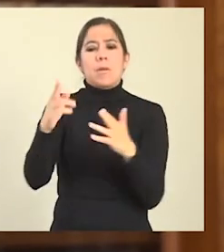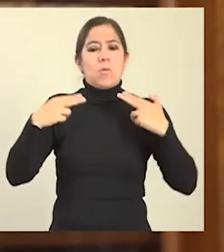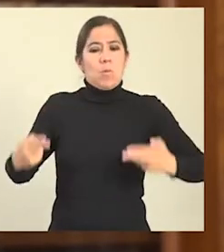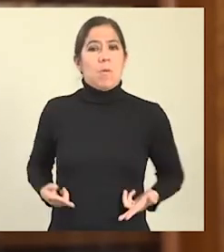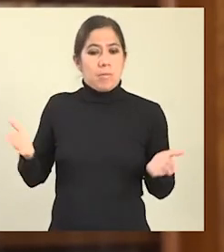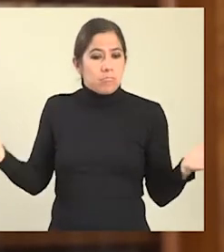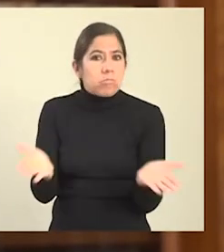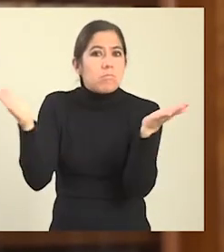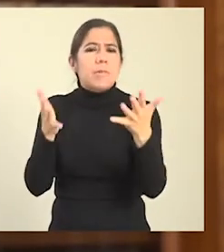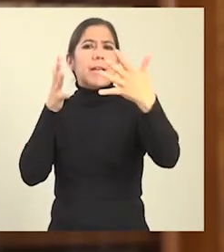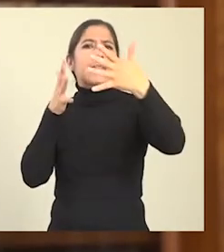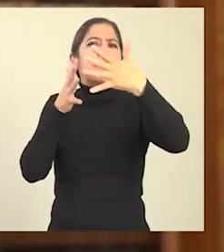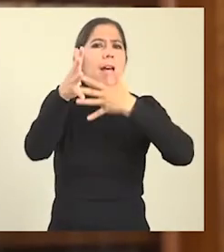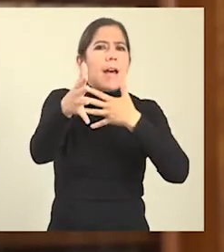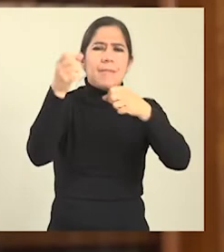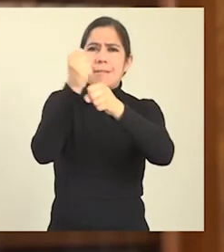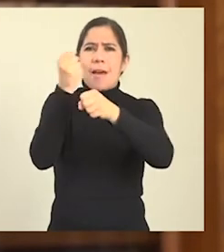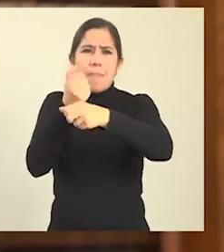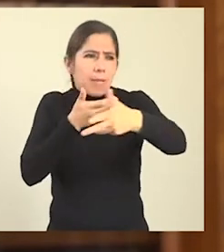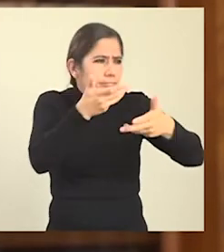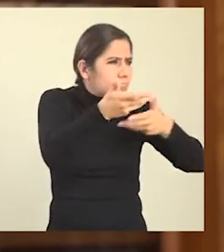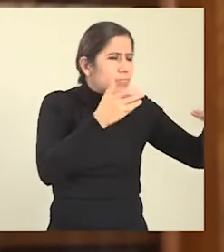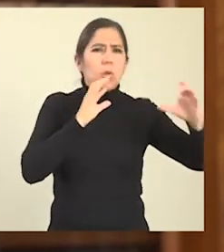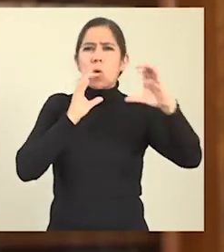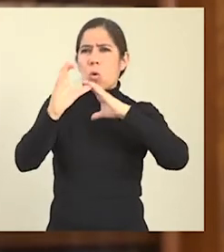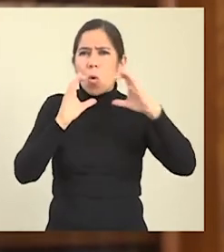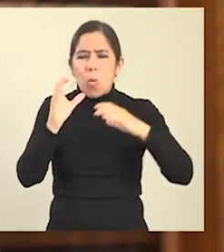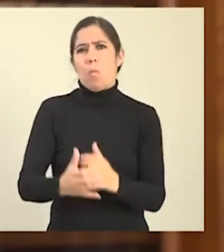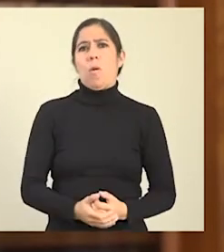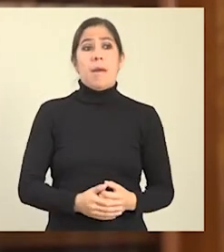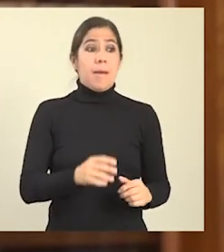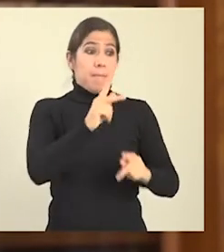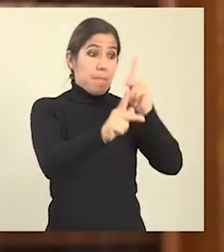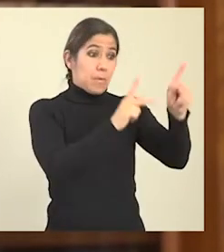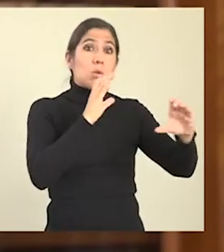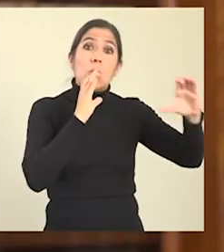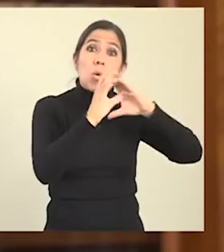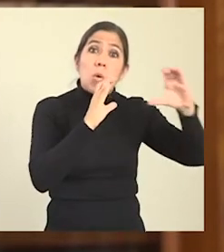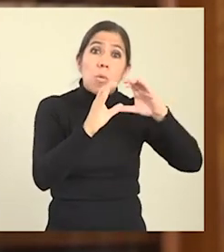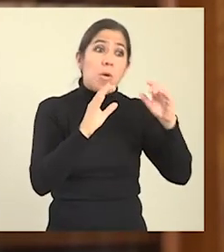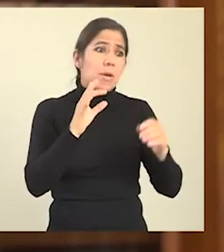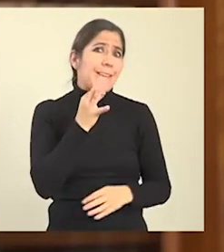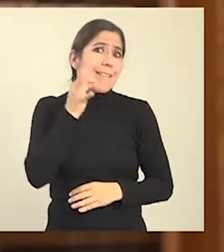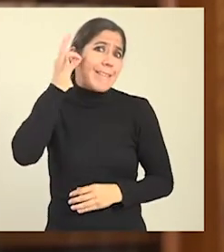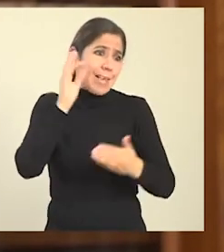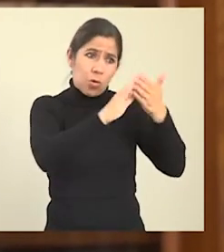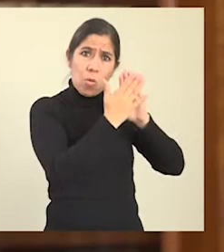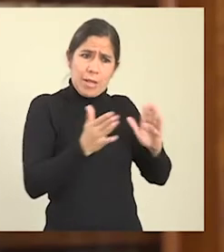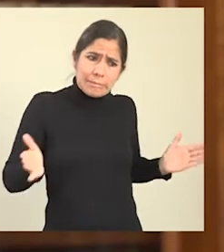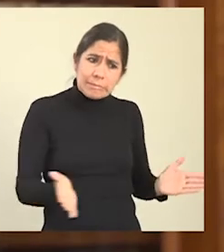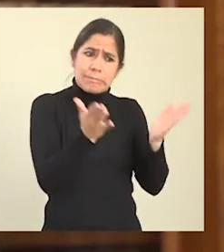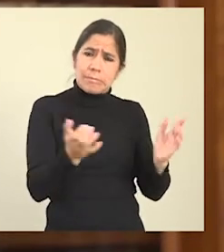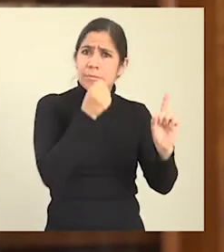los derechos humanos, la transparencia, los flujos de trabajo y la comunicación. Incidir en el uso de medios comunitarios en